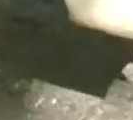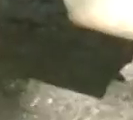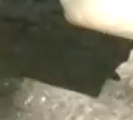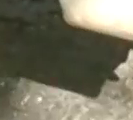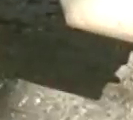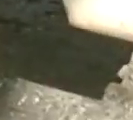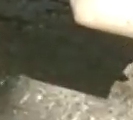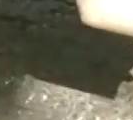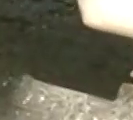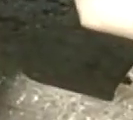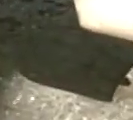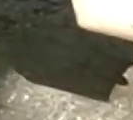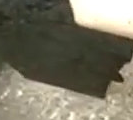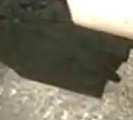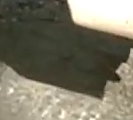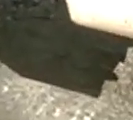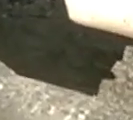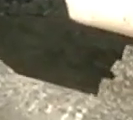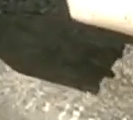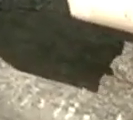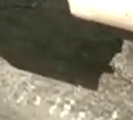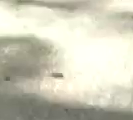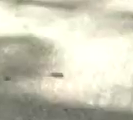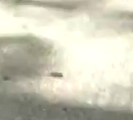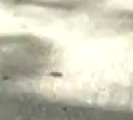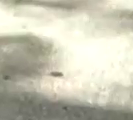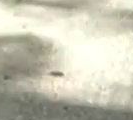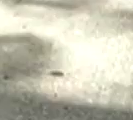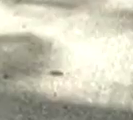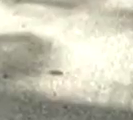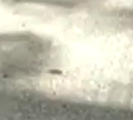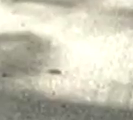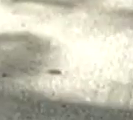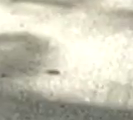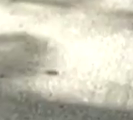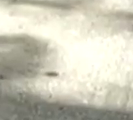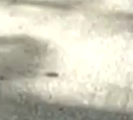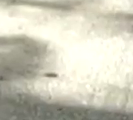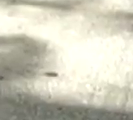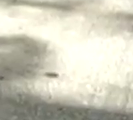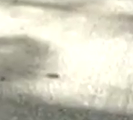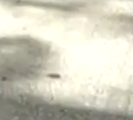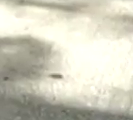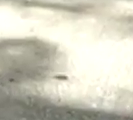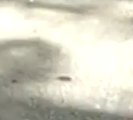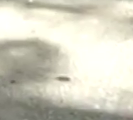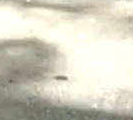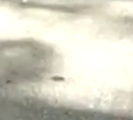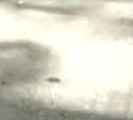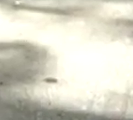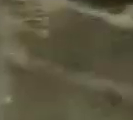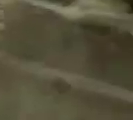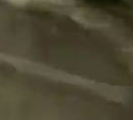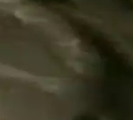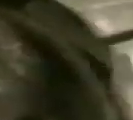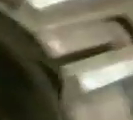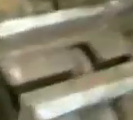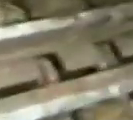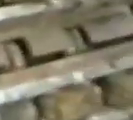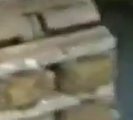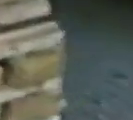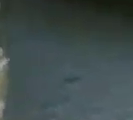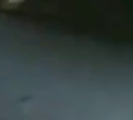adicionalmente con el instituto nacional de tránsito terrestre estamos implementando lo que sería el proceso de demarcación y señalización